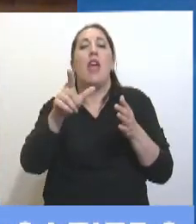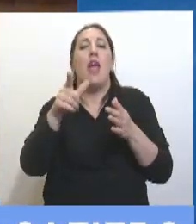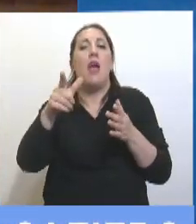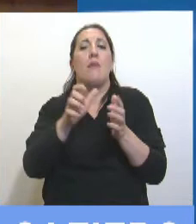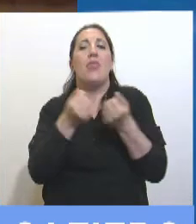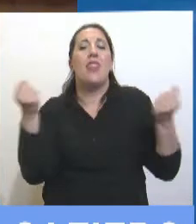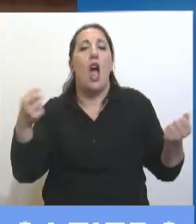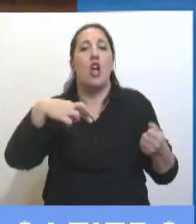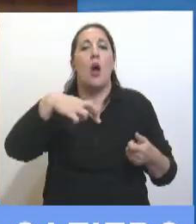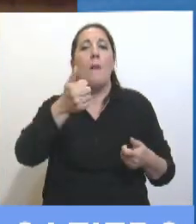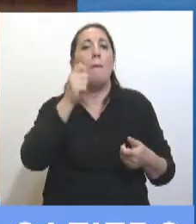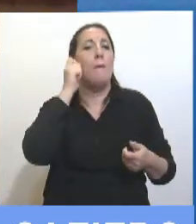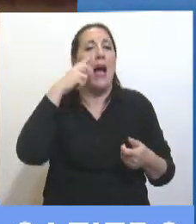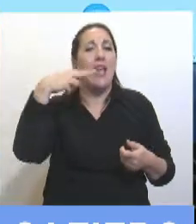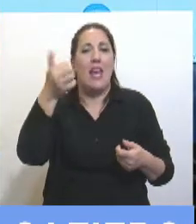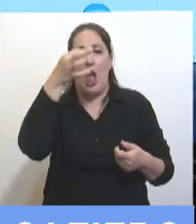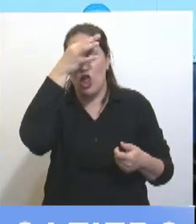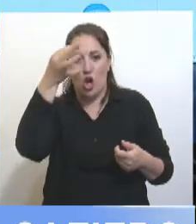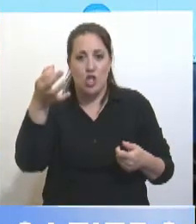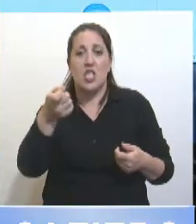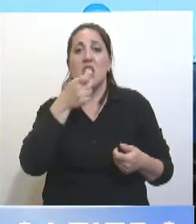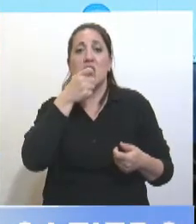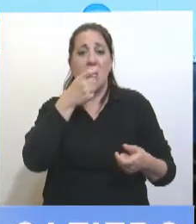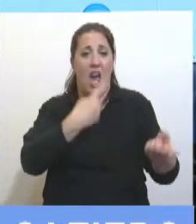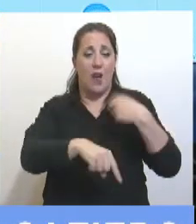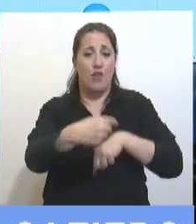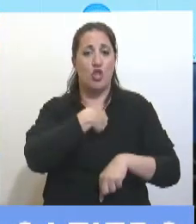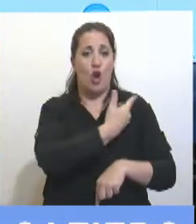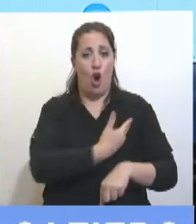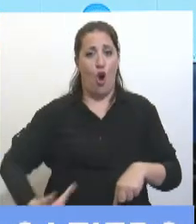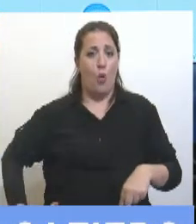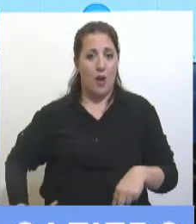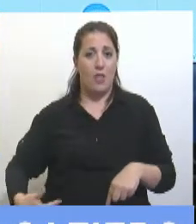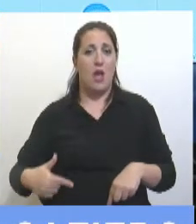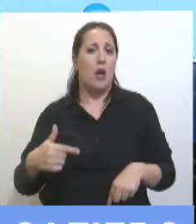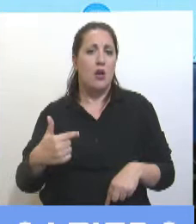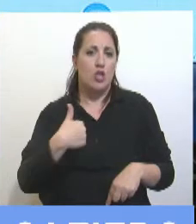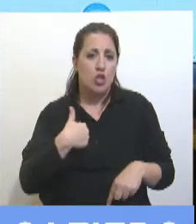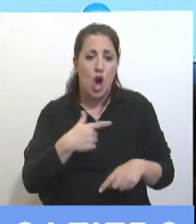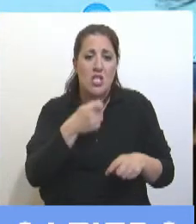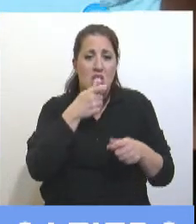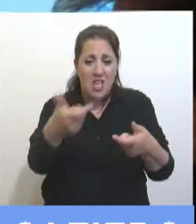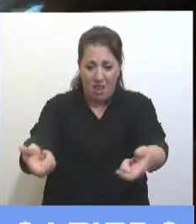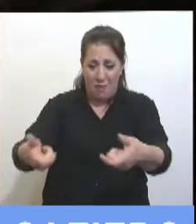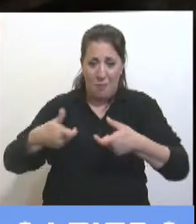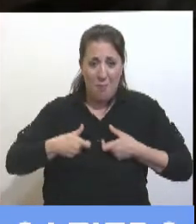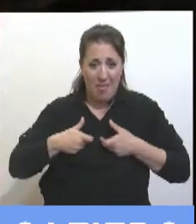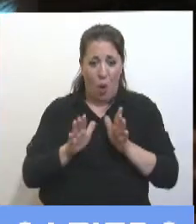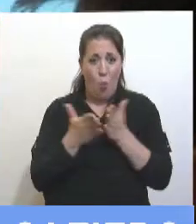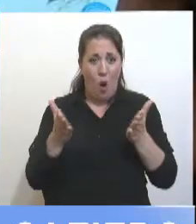Eso no es correcto. Si yo fuera gobernador de provincia, los devuelvo a todos los cuadernillos el día que llegan.